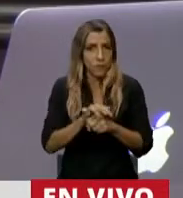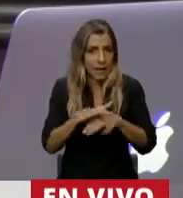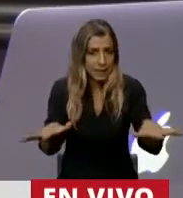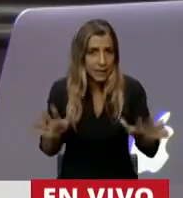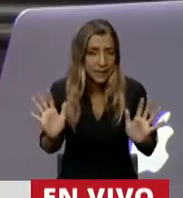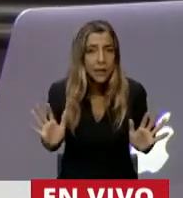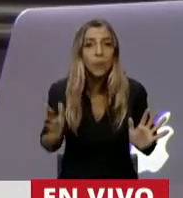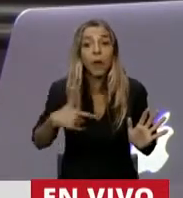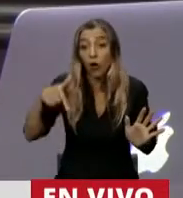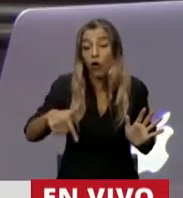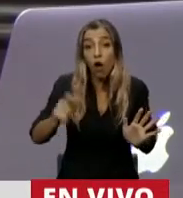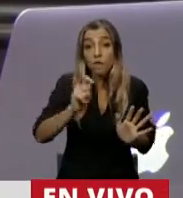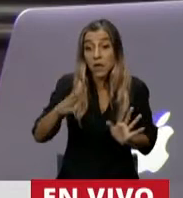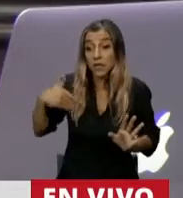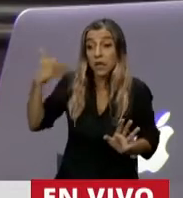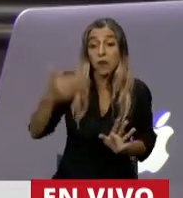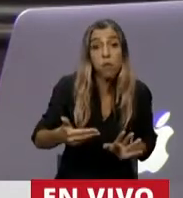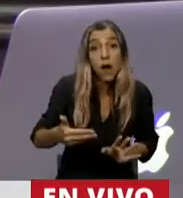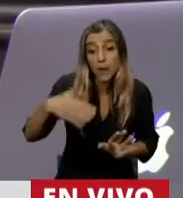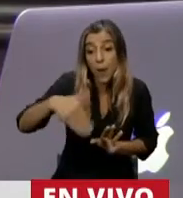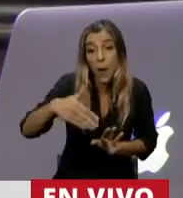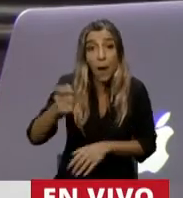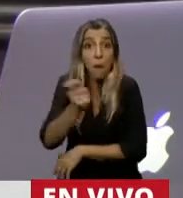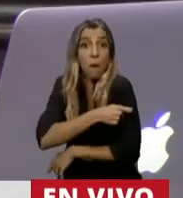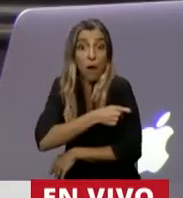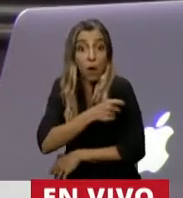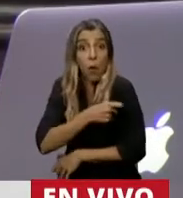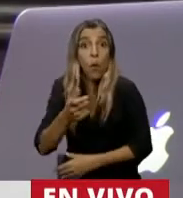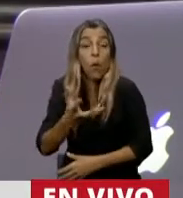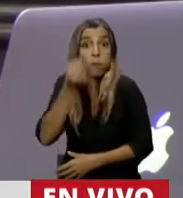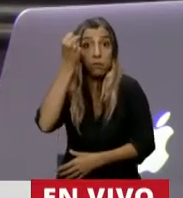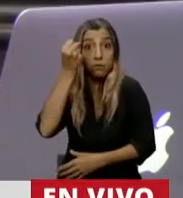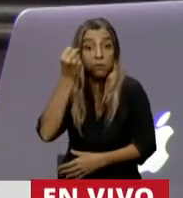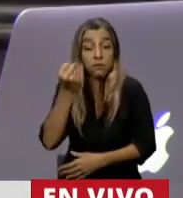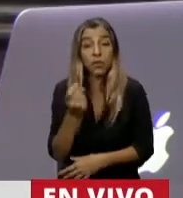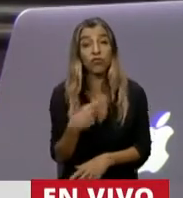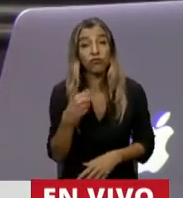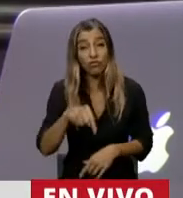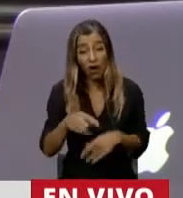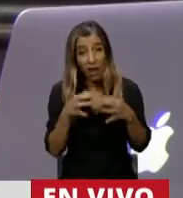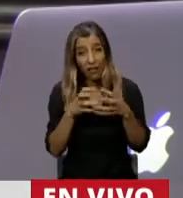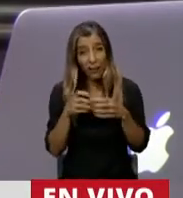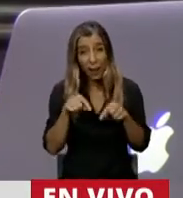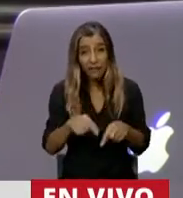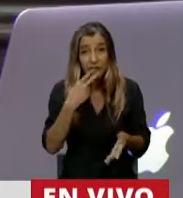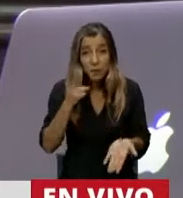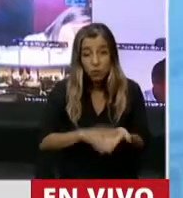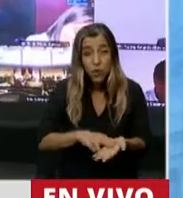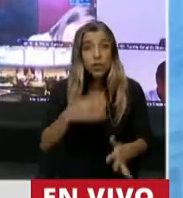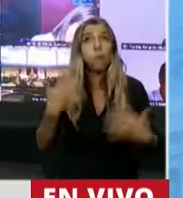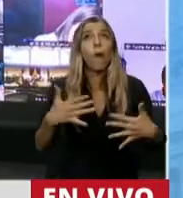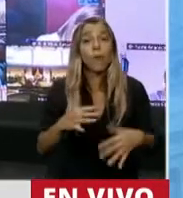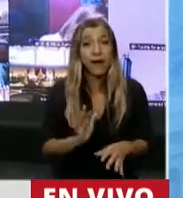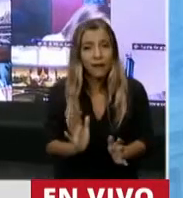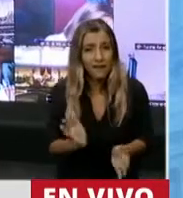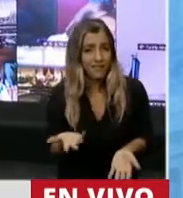después, cuando el gobierno nos habla de que la vacuna está por llegar, estamos debatiendo a fin de año este impuesto de emergencia. Es como si la